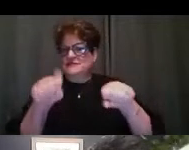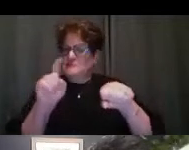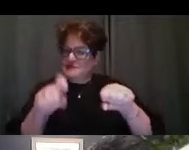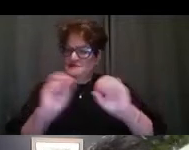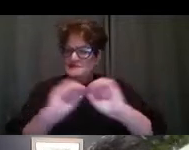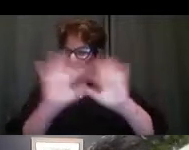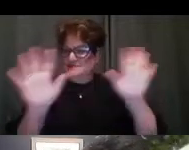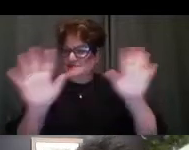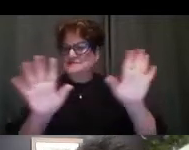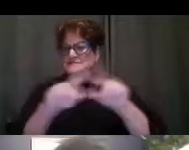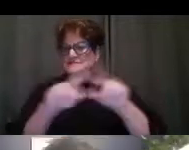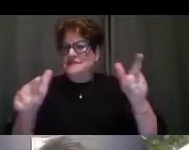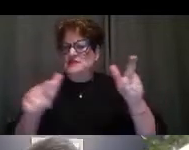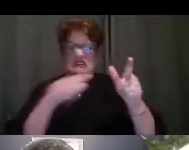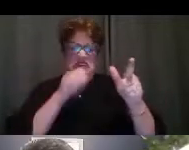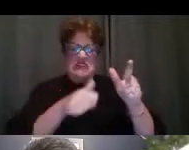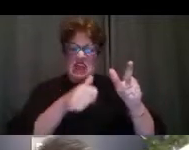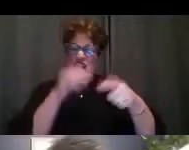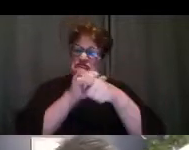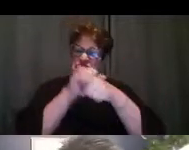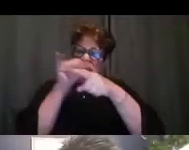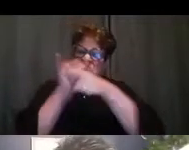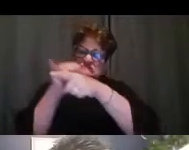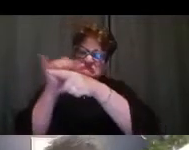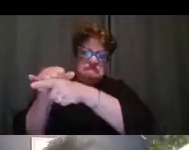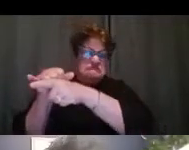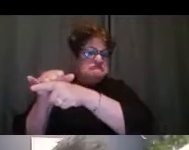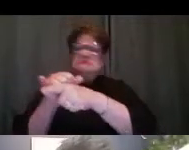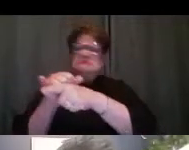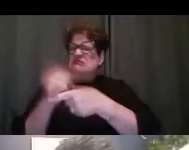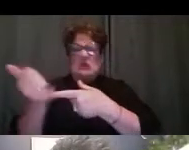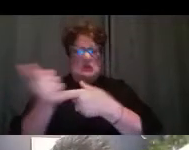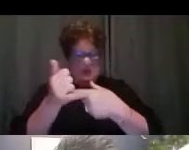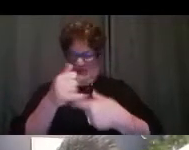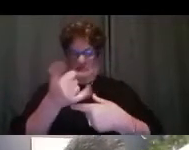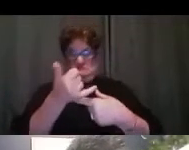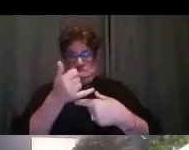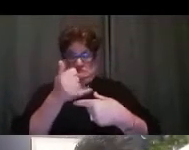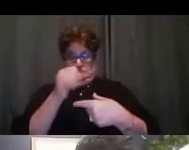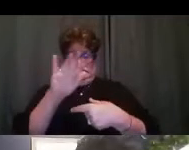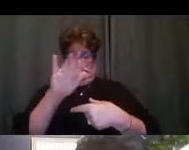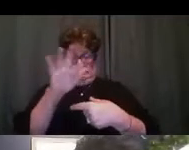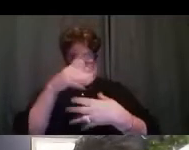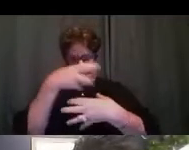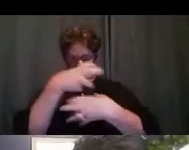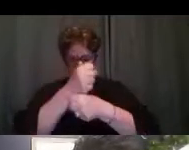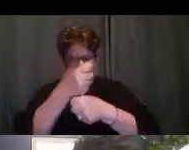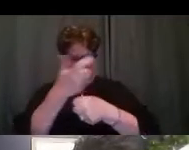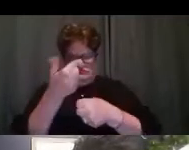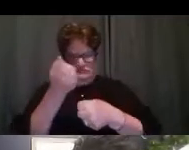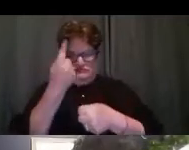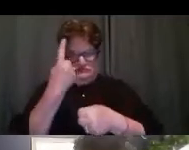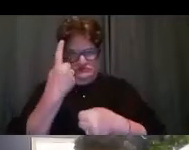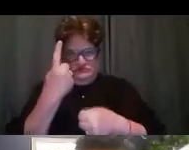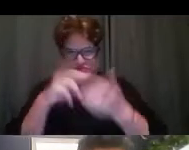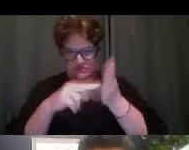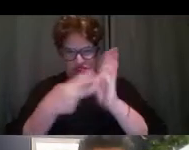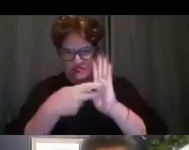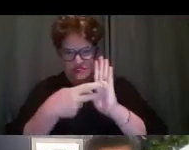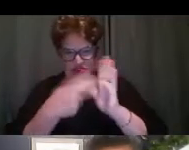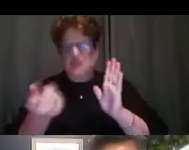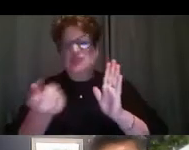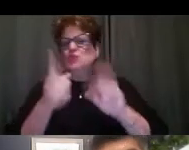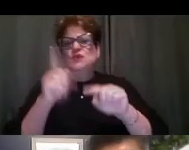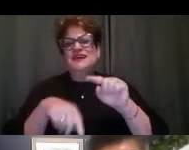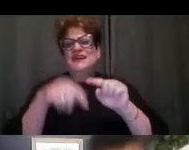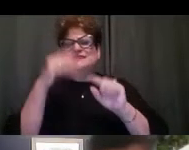Y debe estar el lenguaje que uno puede entender, simple, no acronismo ni cosas